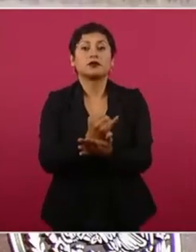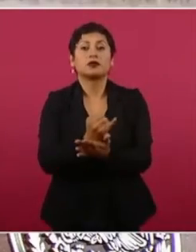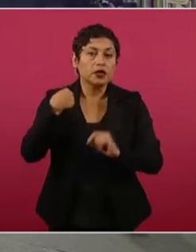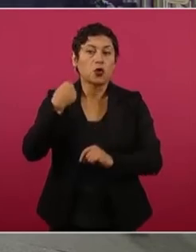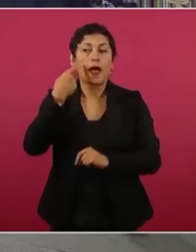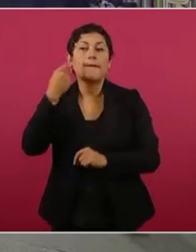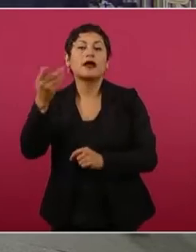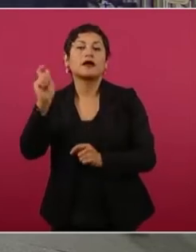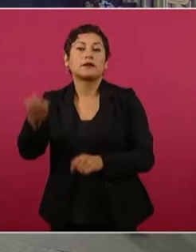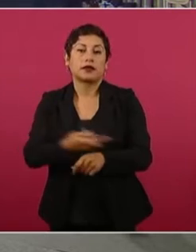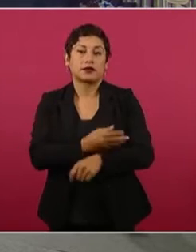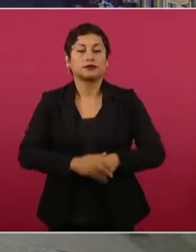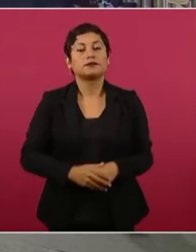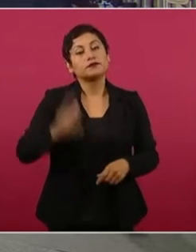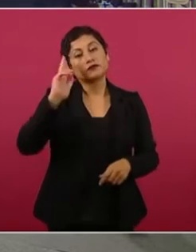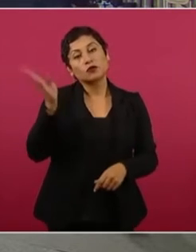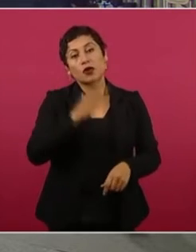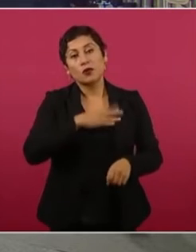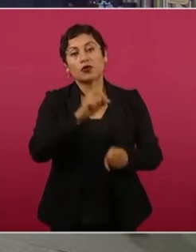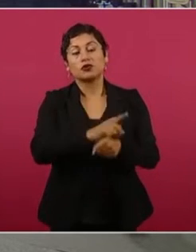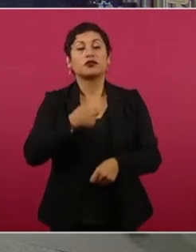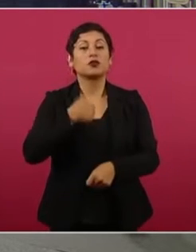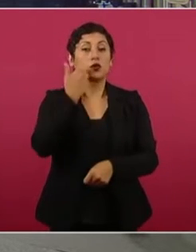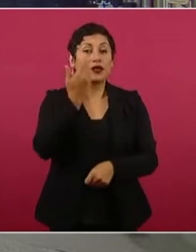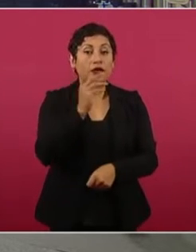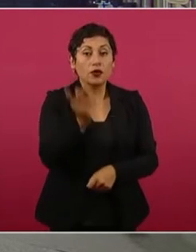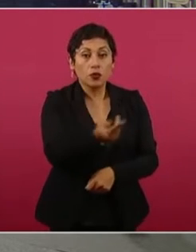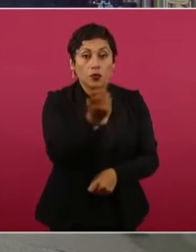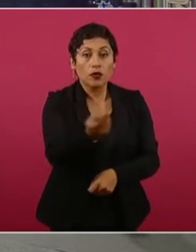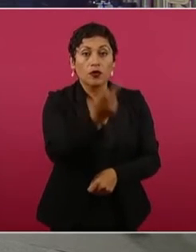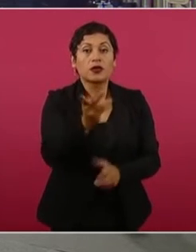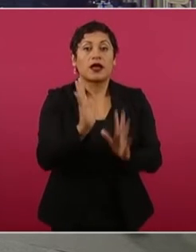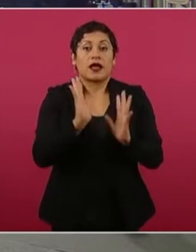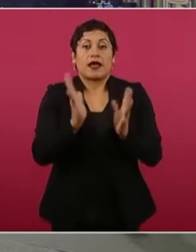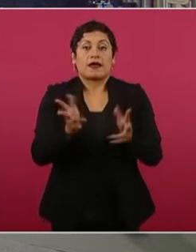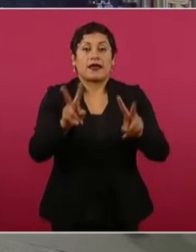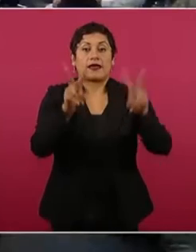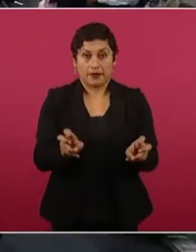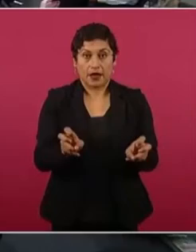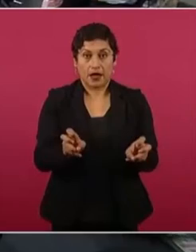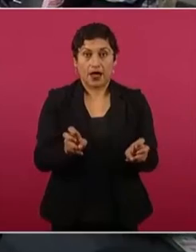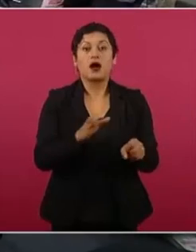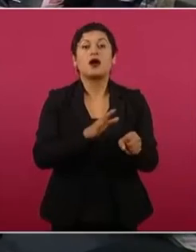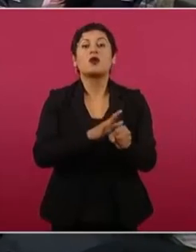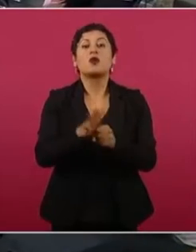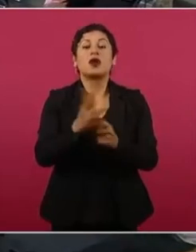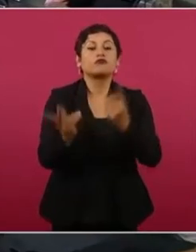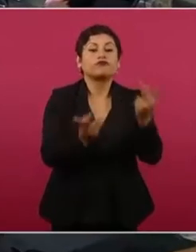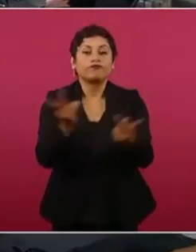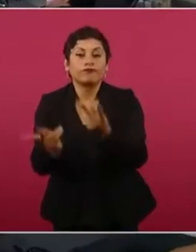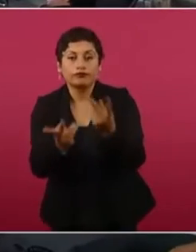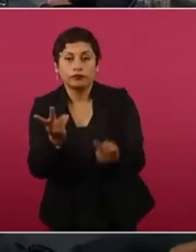con manobra. Presidente, yo quiero preguntarle, inician ya las negociaciones en torno a estas consultas con Estados Unidos. ¿Hasta dónde está dispuesto